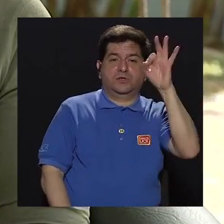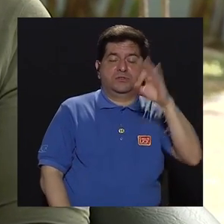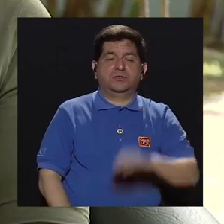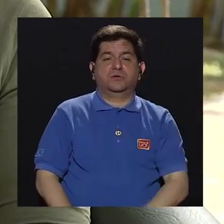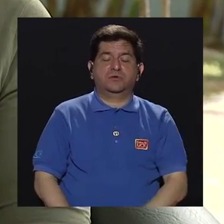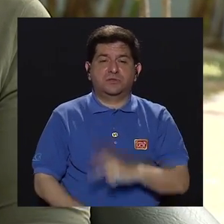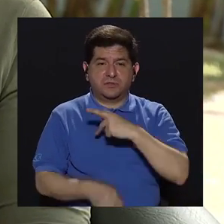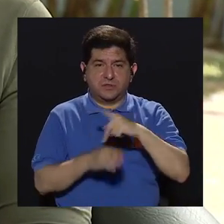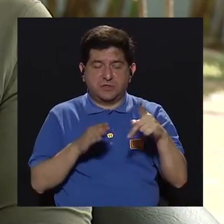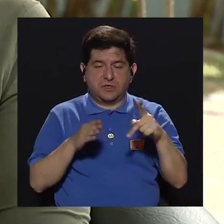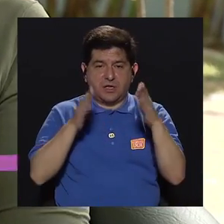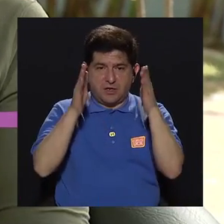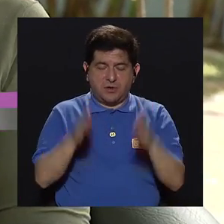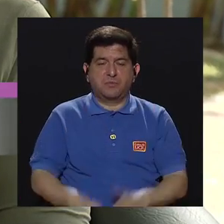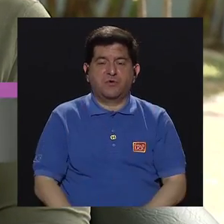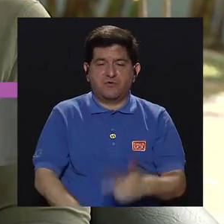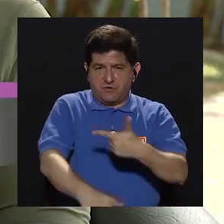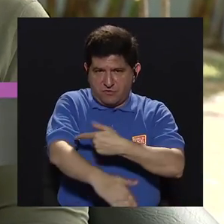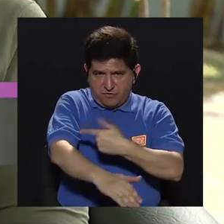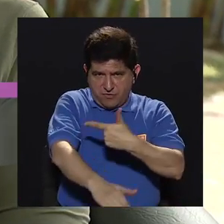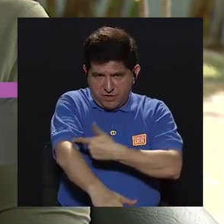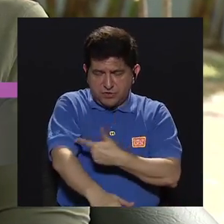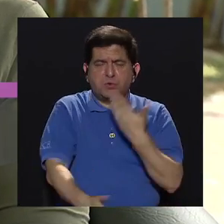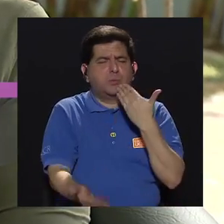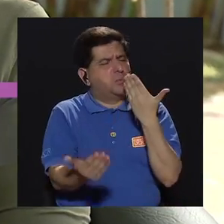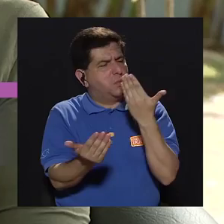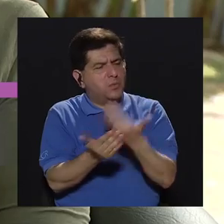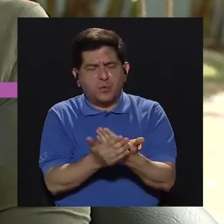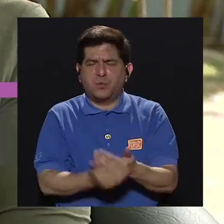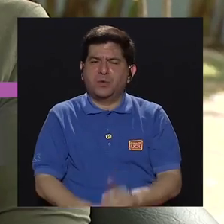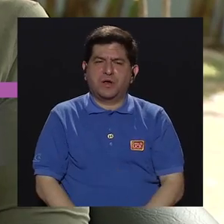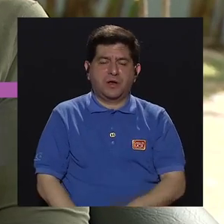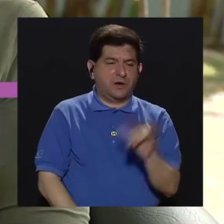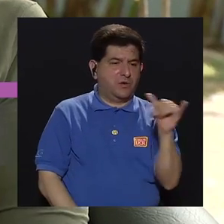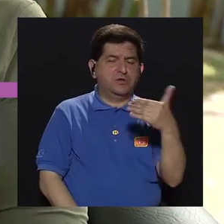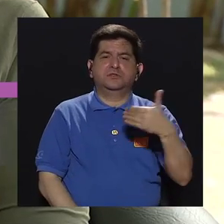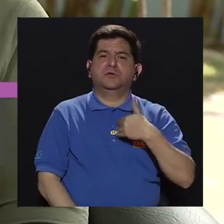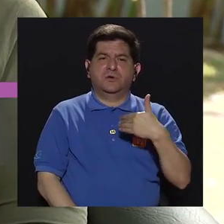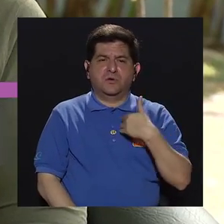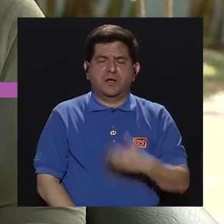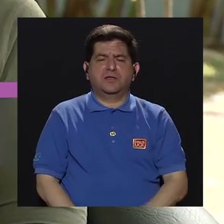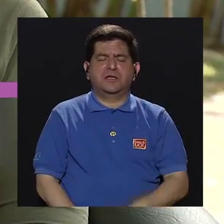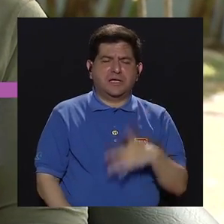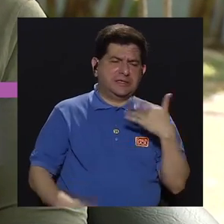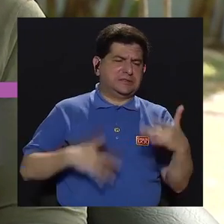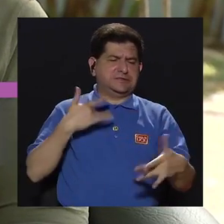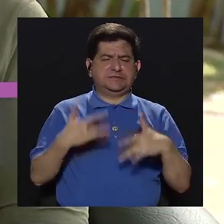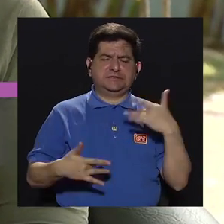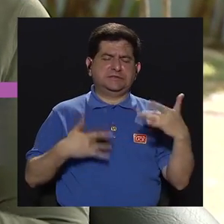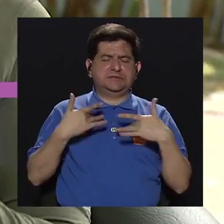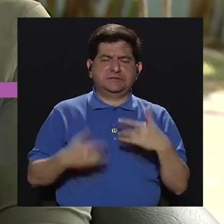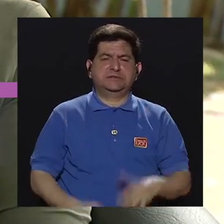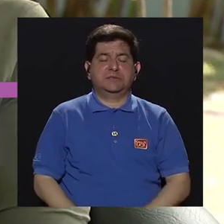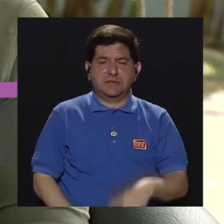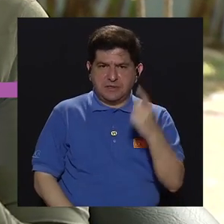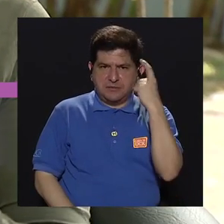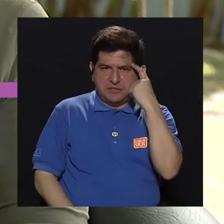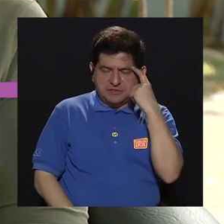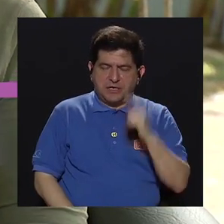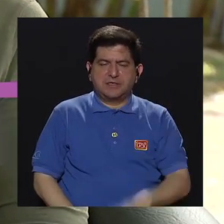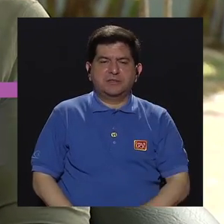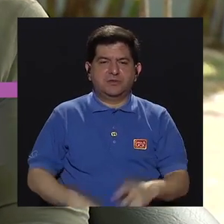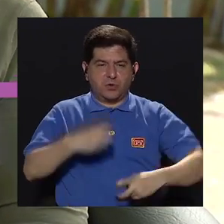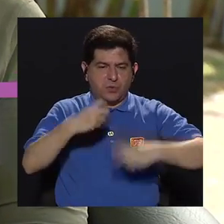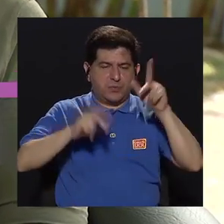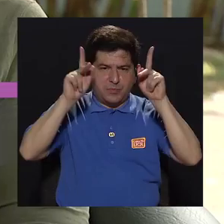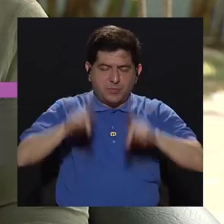que hay profesionales enfermeros, muy, muy buenos, muy dedicados, que también tienen mucha sensibilidad a los problemas de la